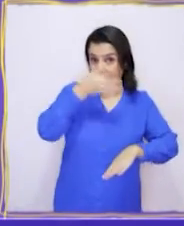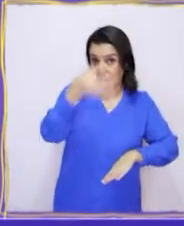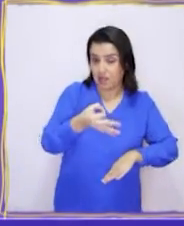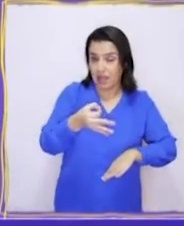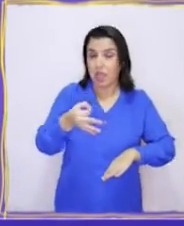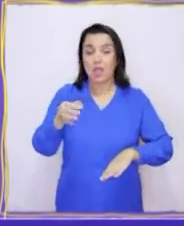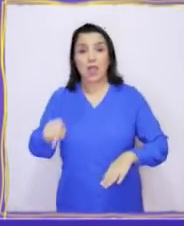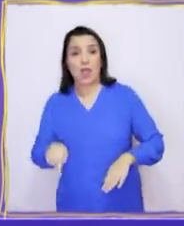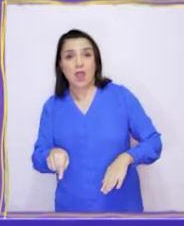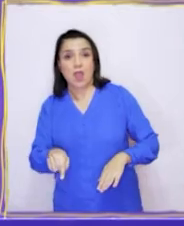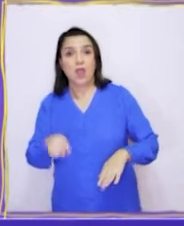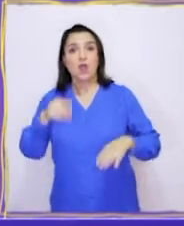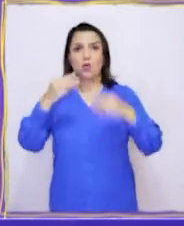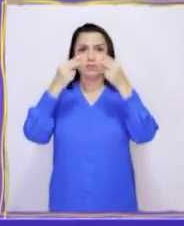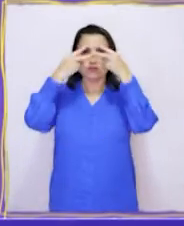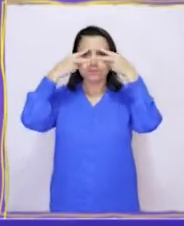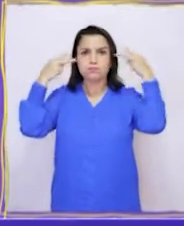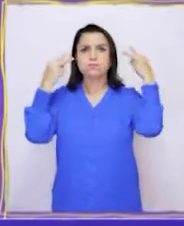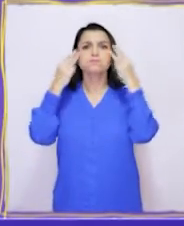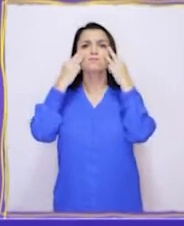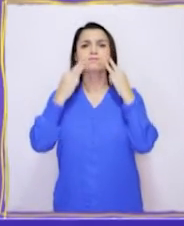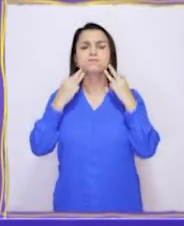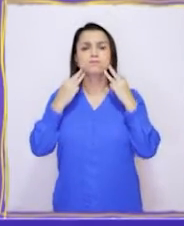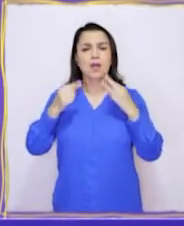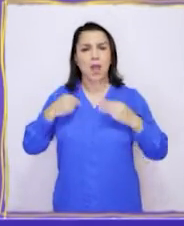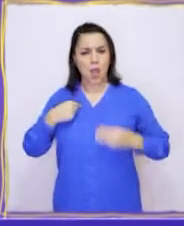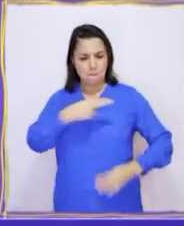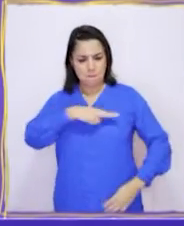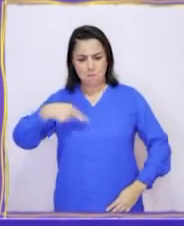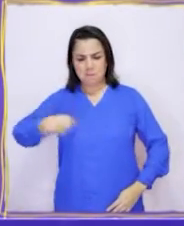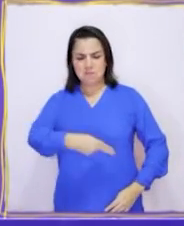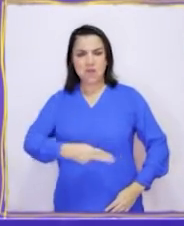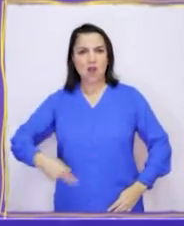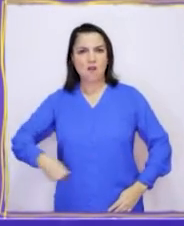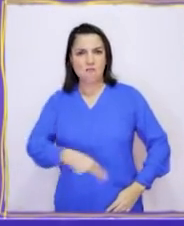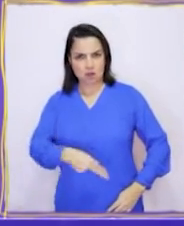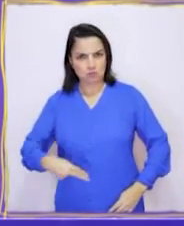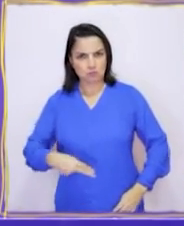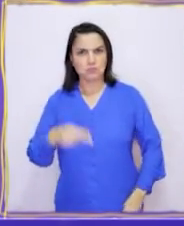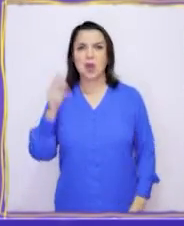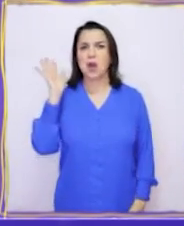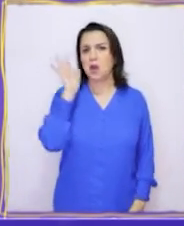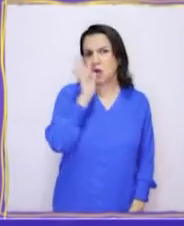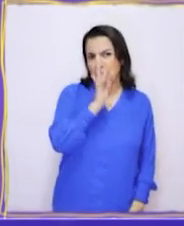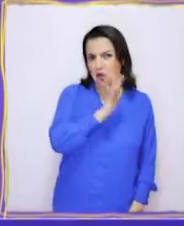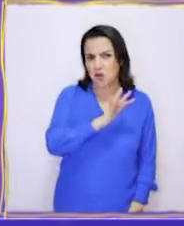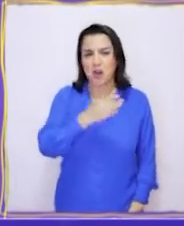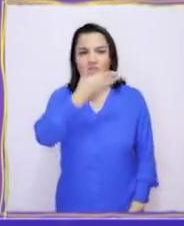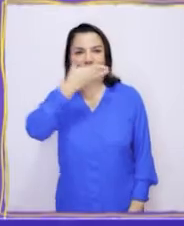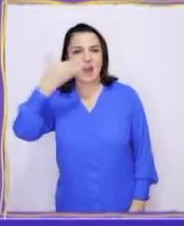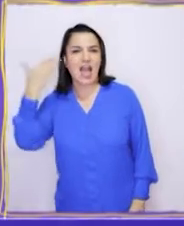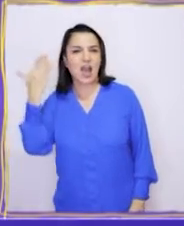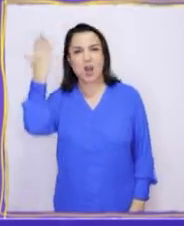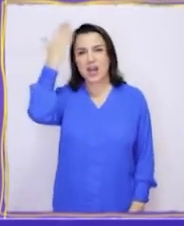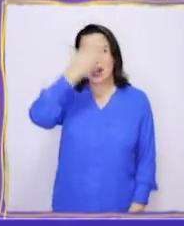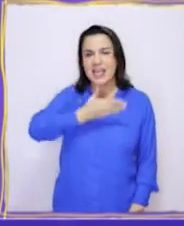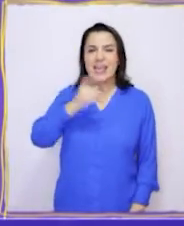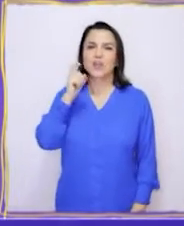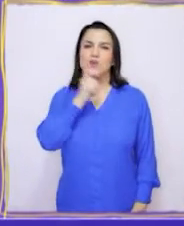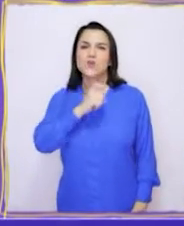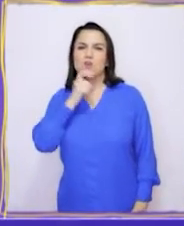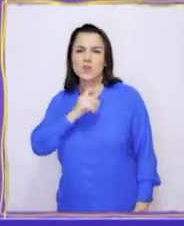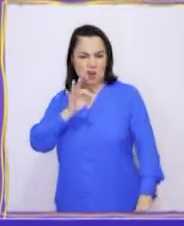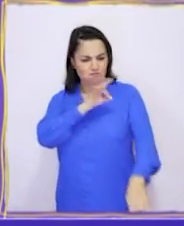pintaban su cuerpo según la ocasión, usando el color blanco, negro y rojo para